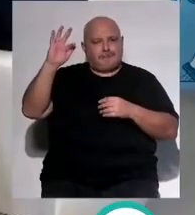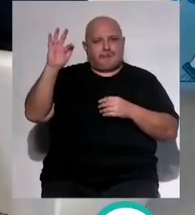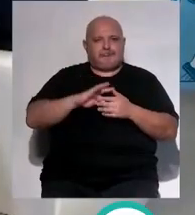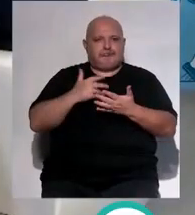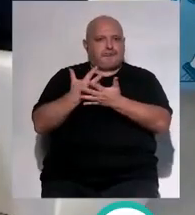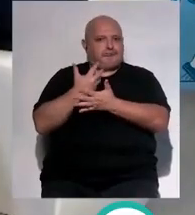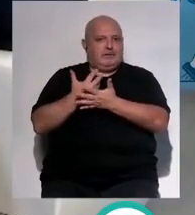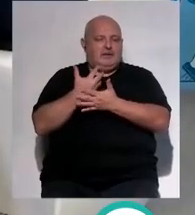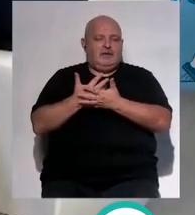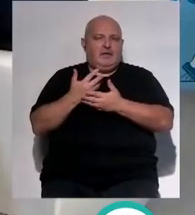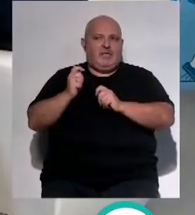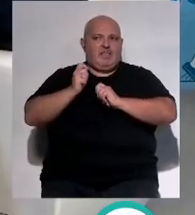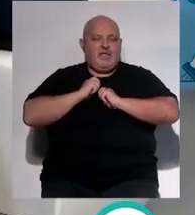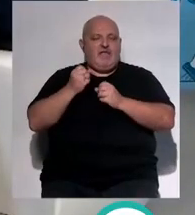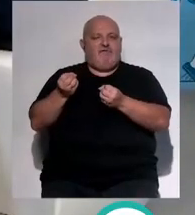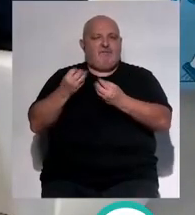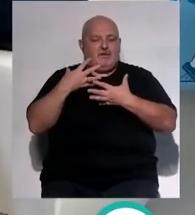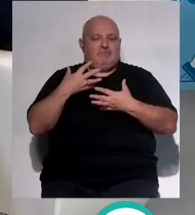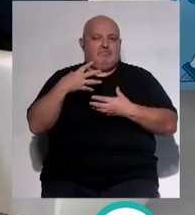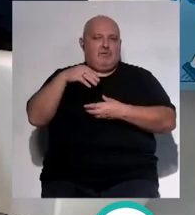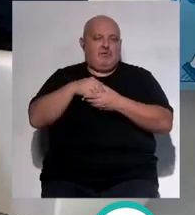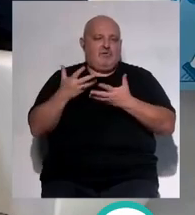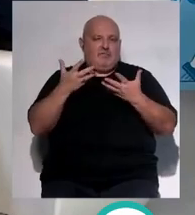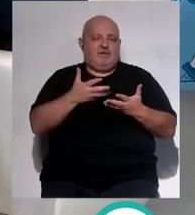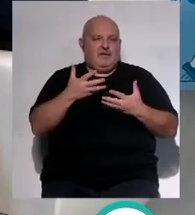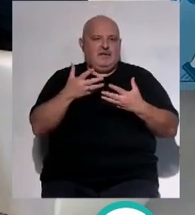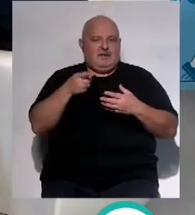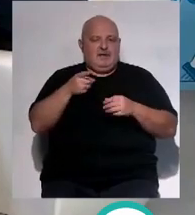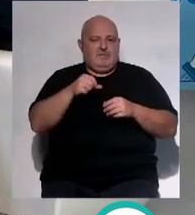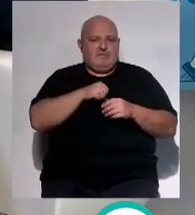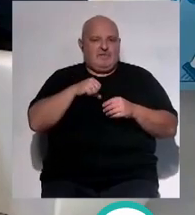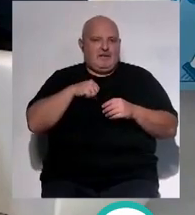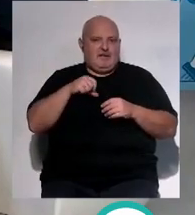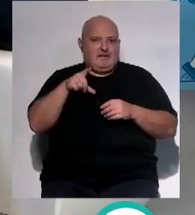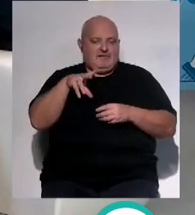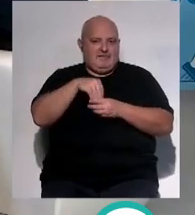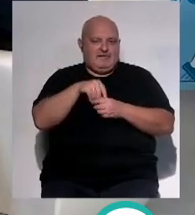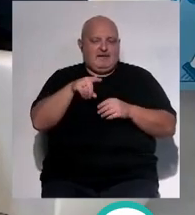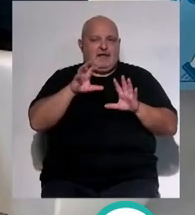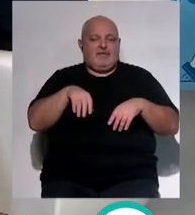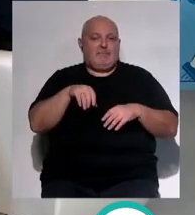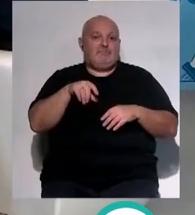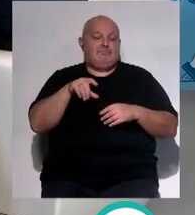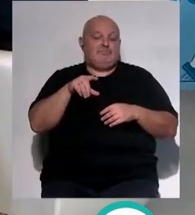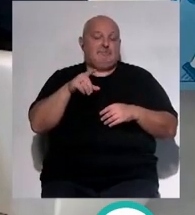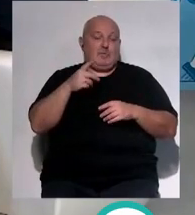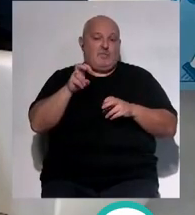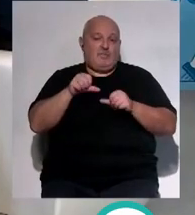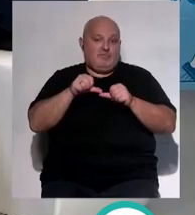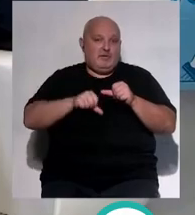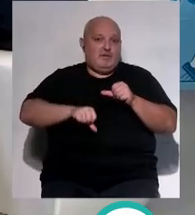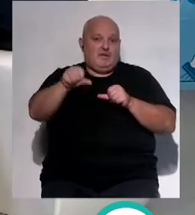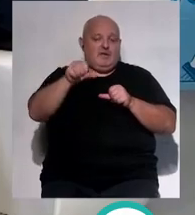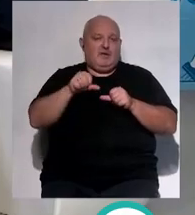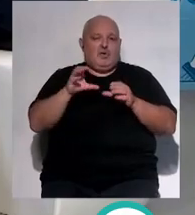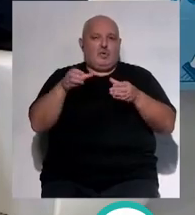atendernos por aportarnos esta información acerca de la oferta de sanidad privada en la ciudad de Cádiz y Buenamano con la nueva andadura